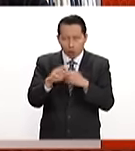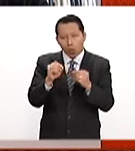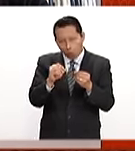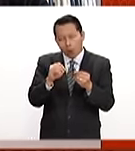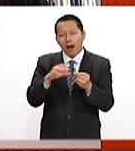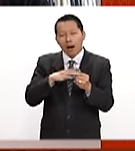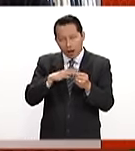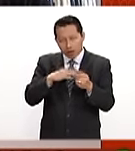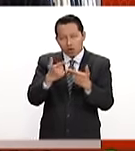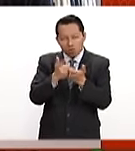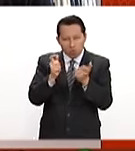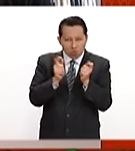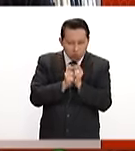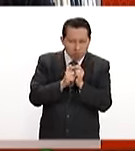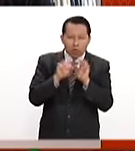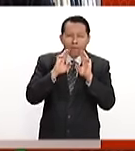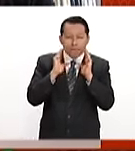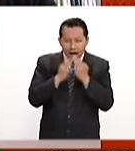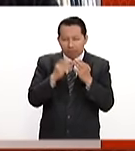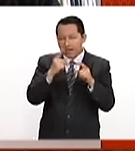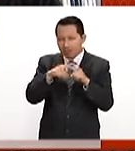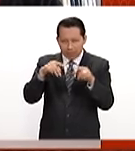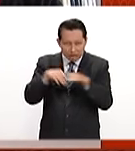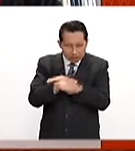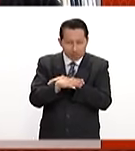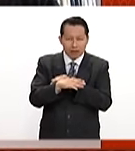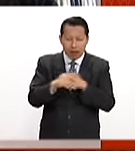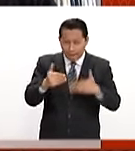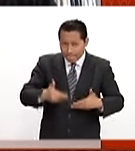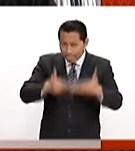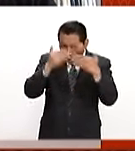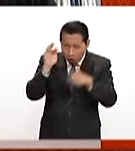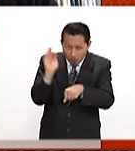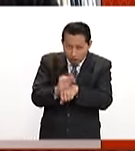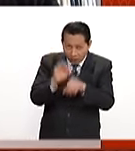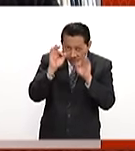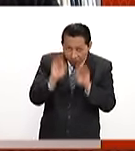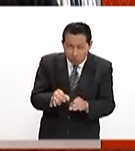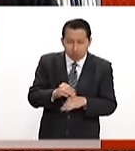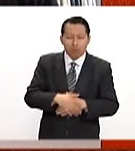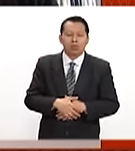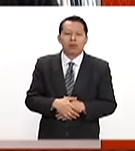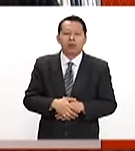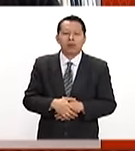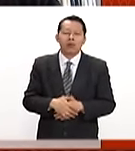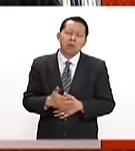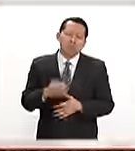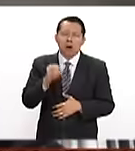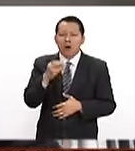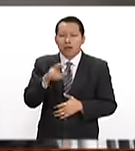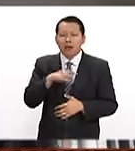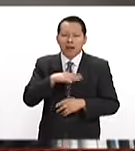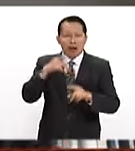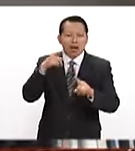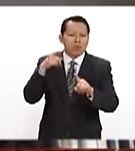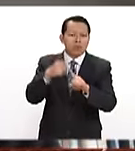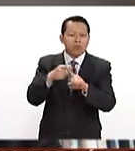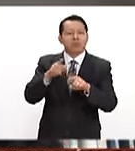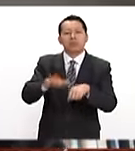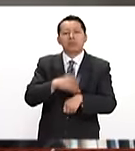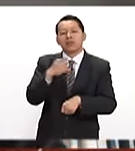¿realmente puede frenar este un muro? Bueno, es una medida, Omar, sin duda alguna, que está orientada en ese sentido. De hecho,